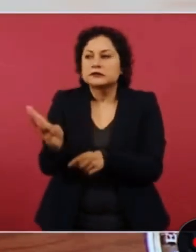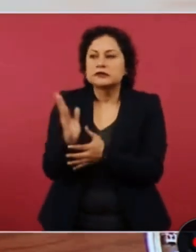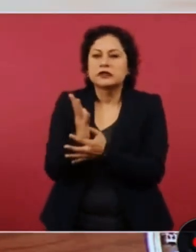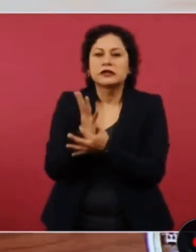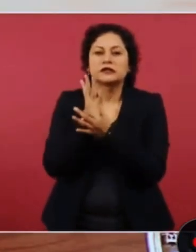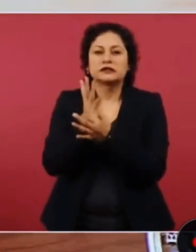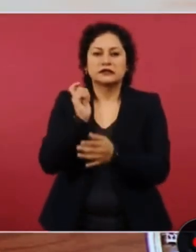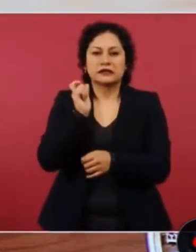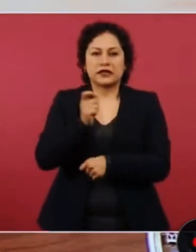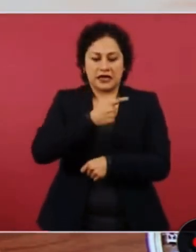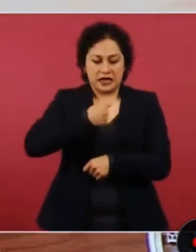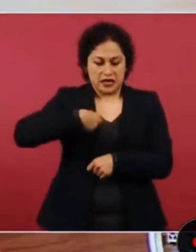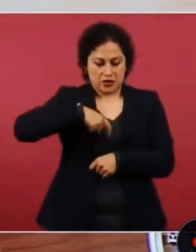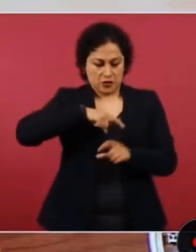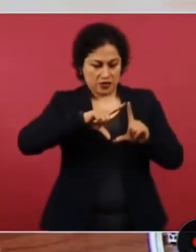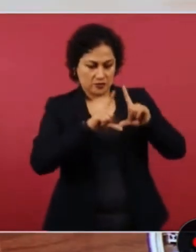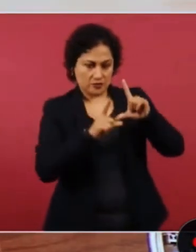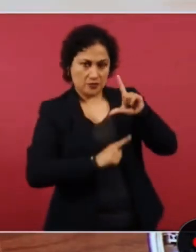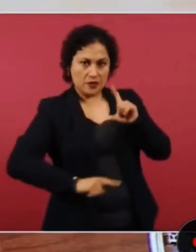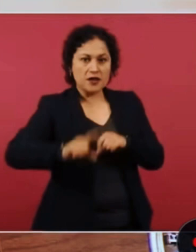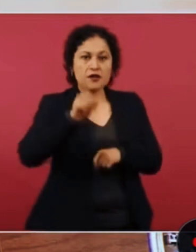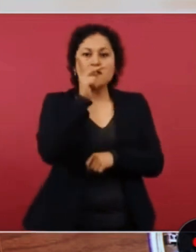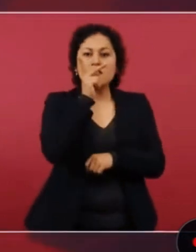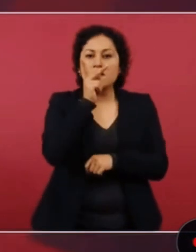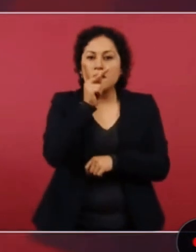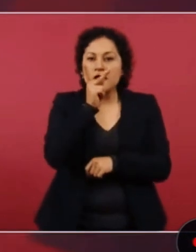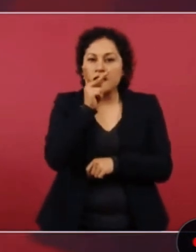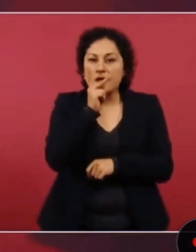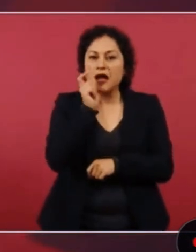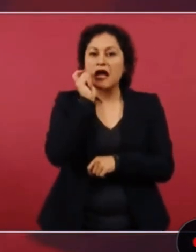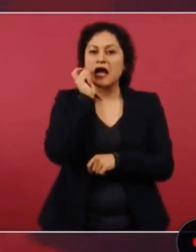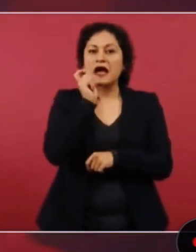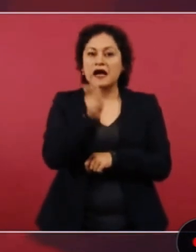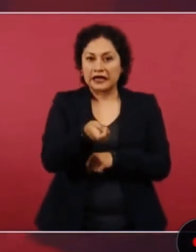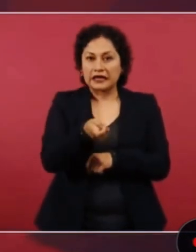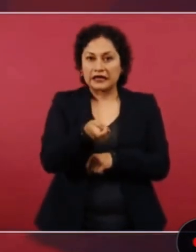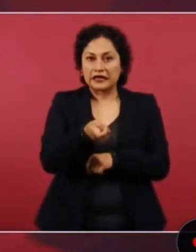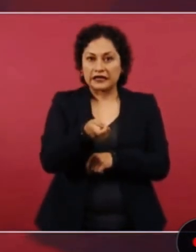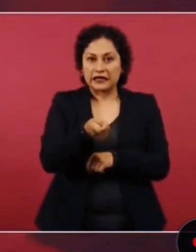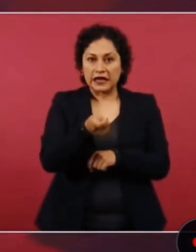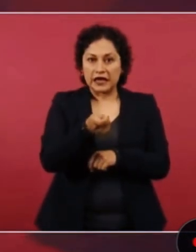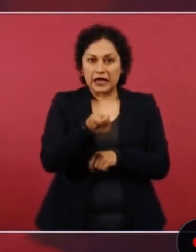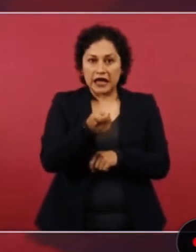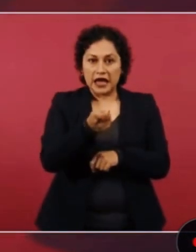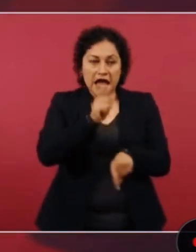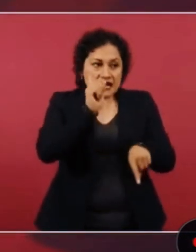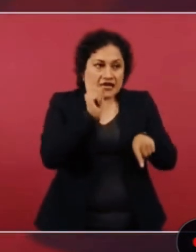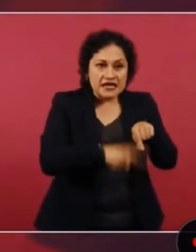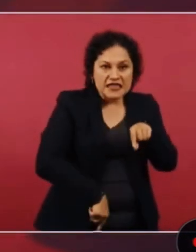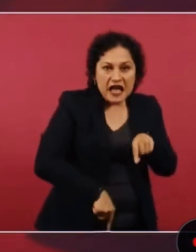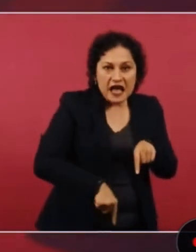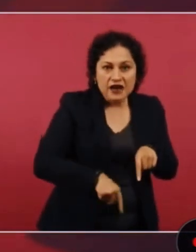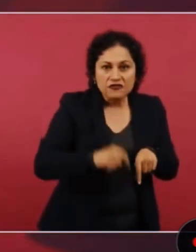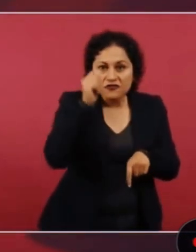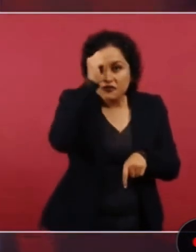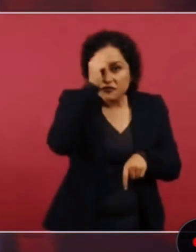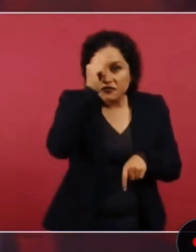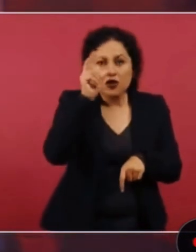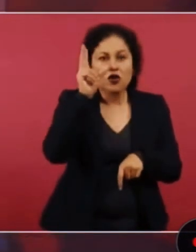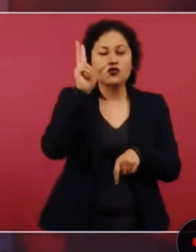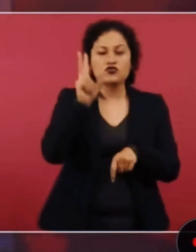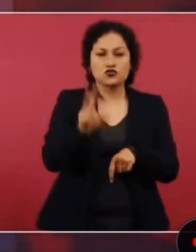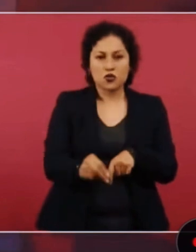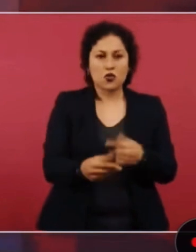No digas de que el padre de nuestra patria fue asesinado y le cortaron la cabeza y le